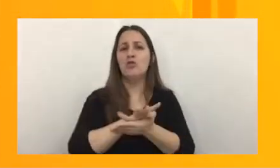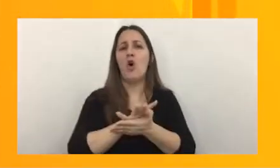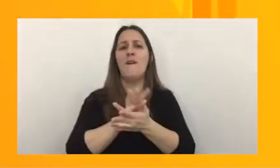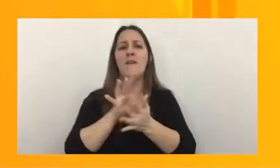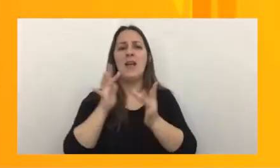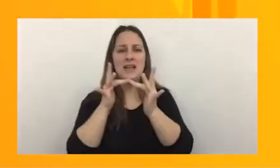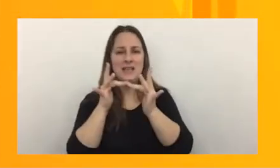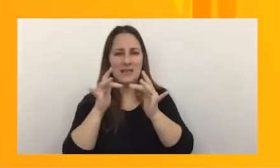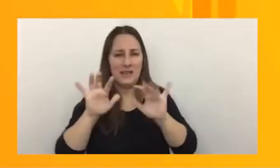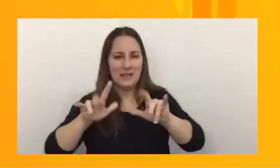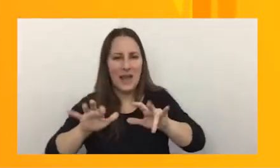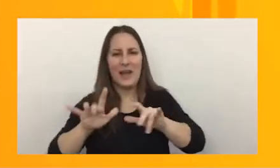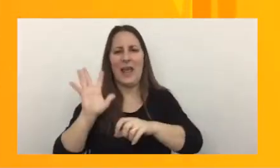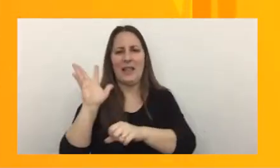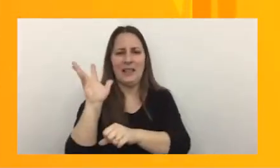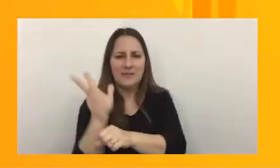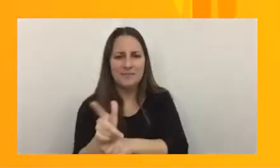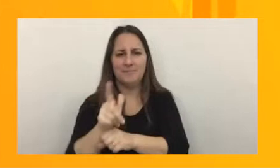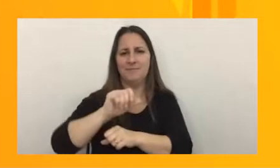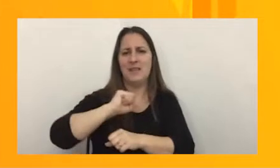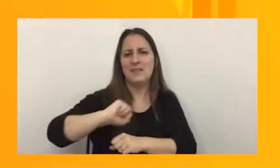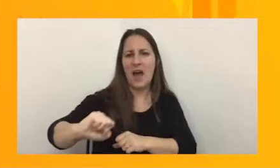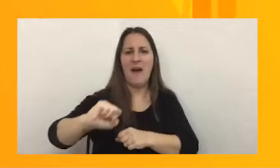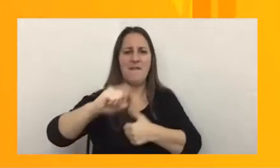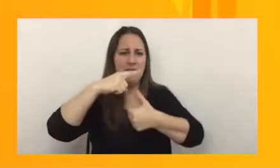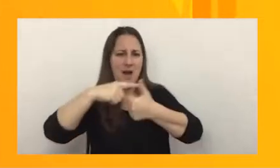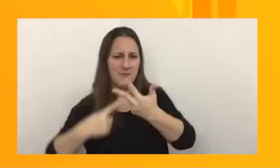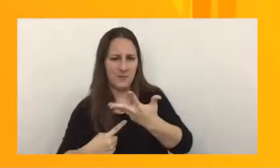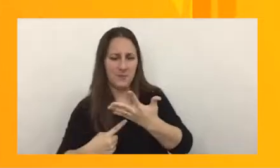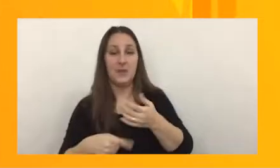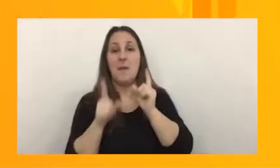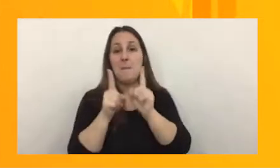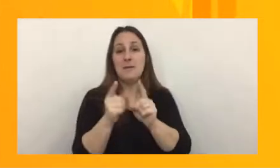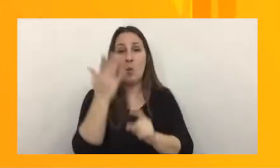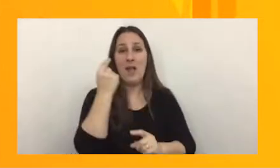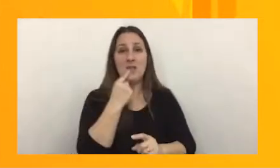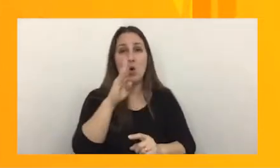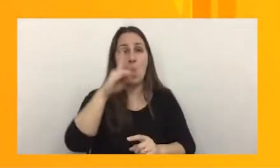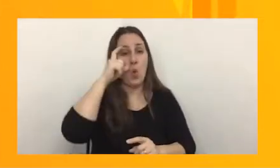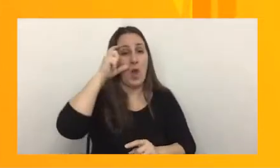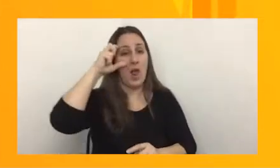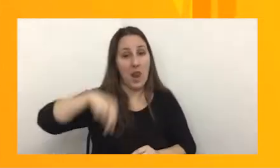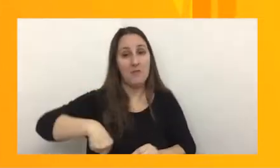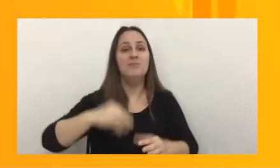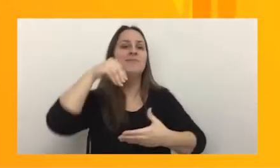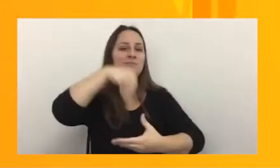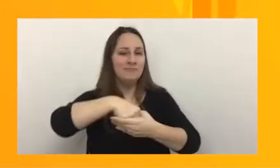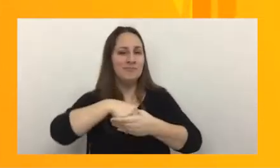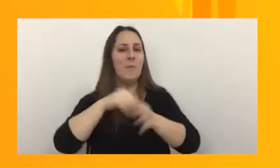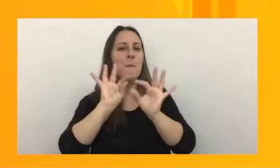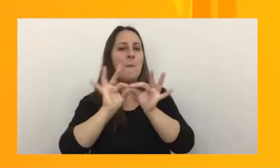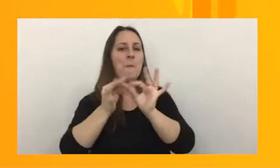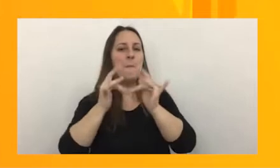ciberseguridad y estafas virtuales que obviamente como mencionó Belén incluye las criptomonedas pero que